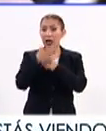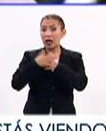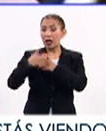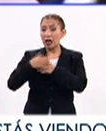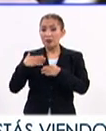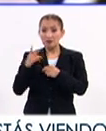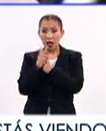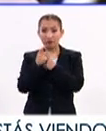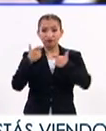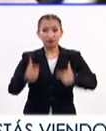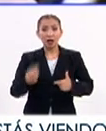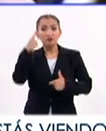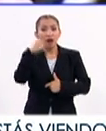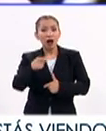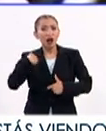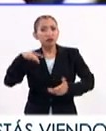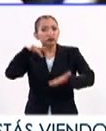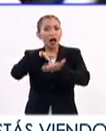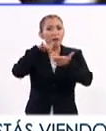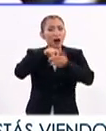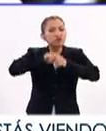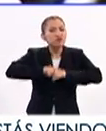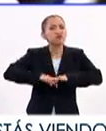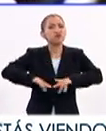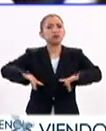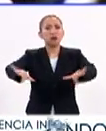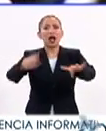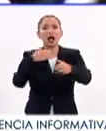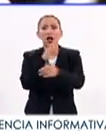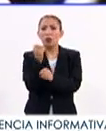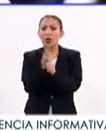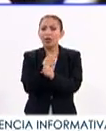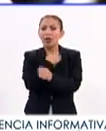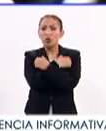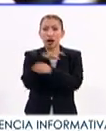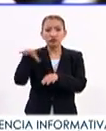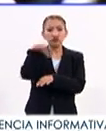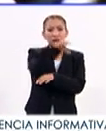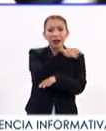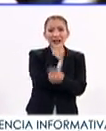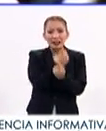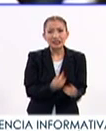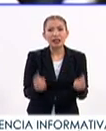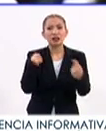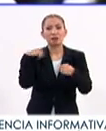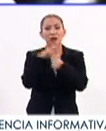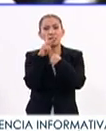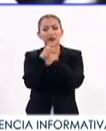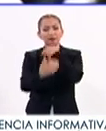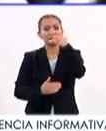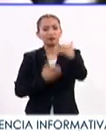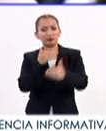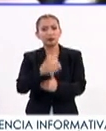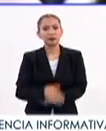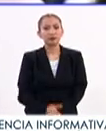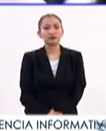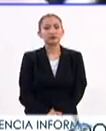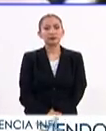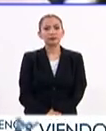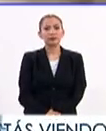a las desarrolladas para apoyar la expansión de oportunidades para las mujeres en el mundo desarrollado.